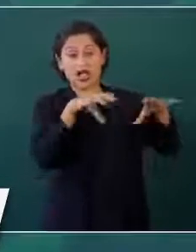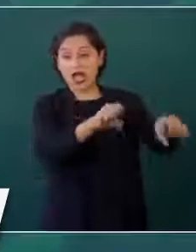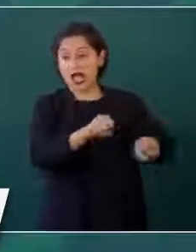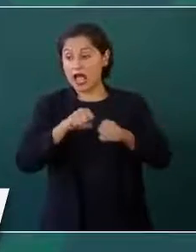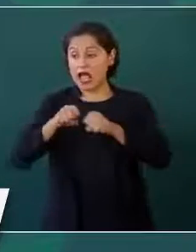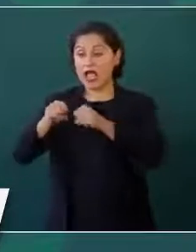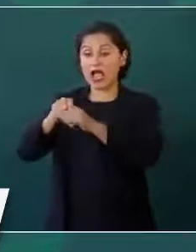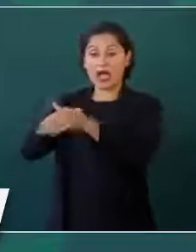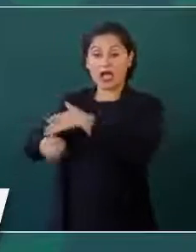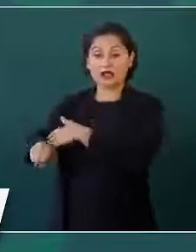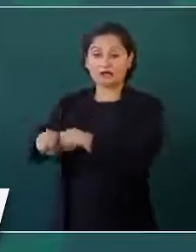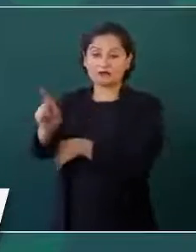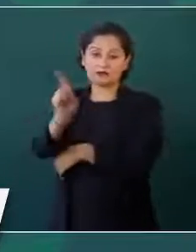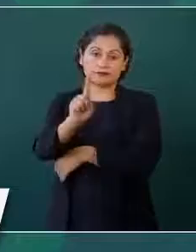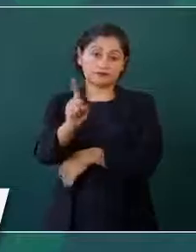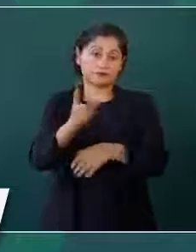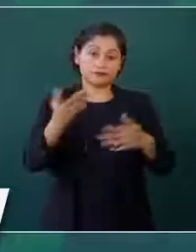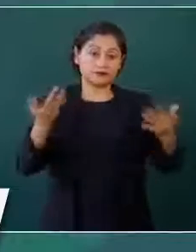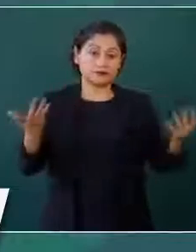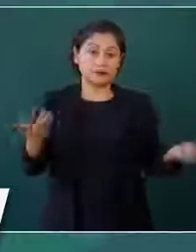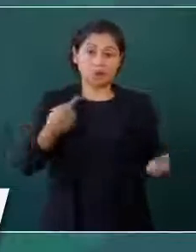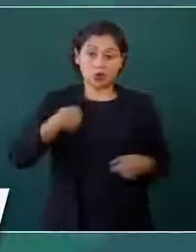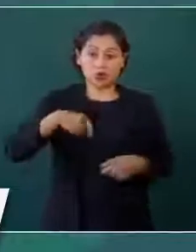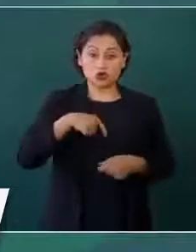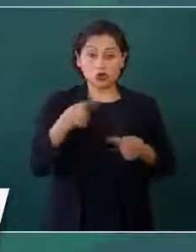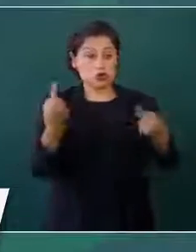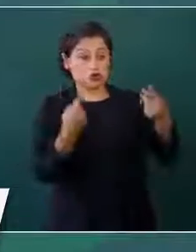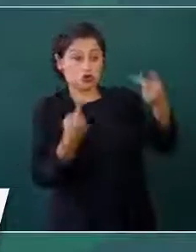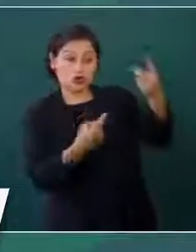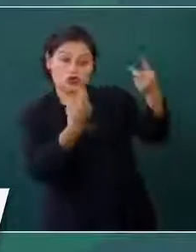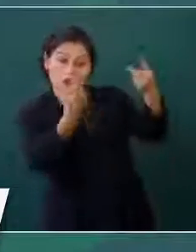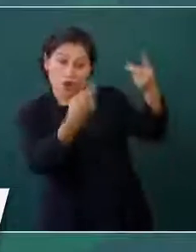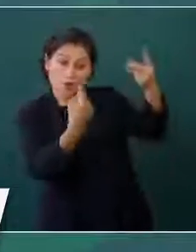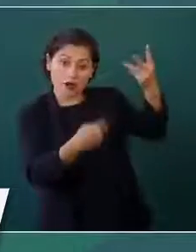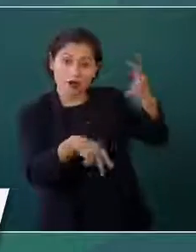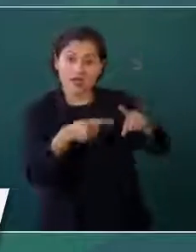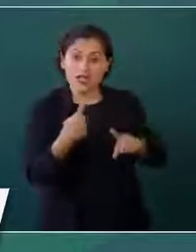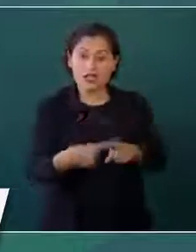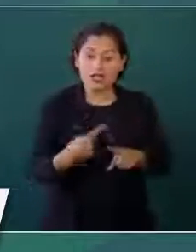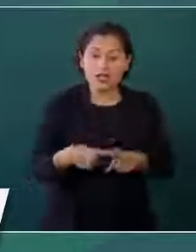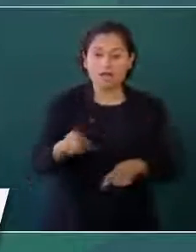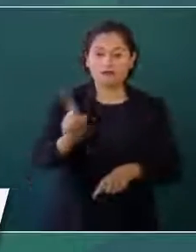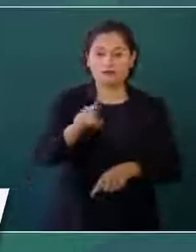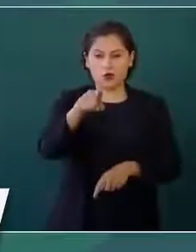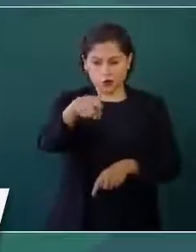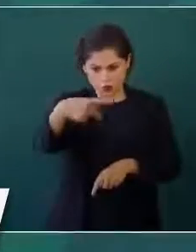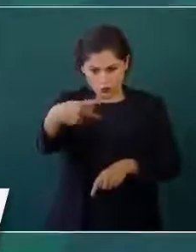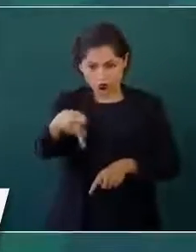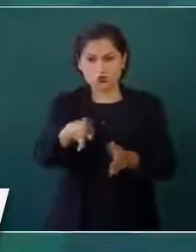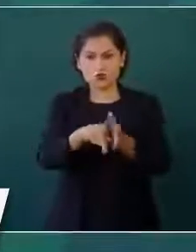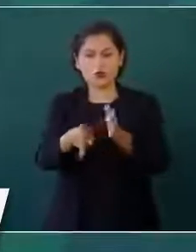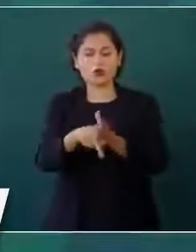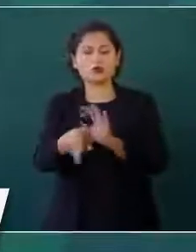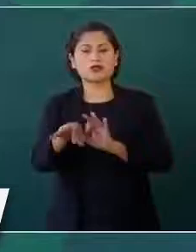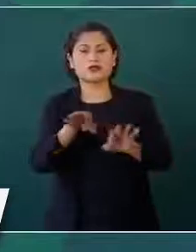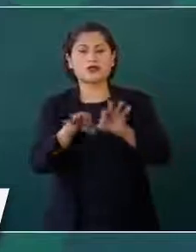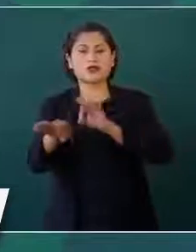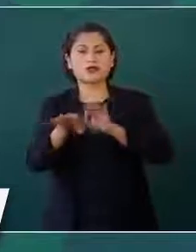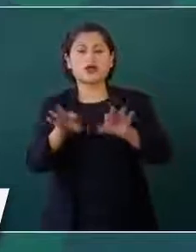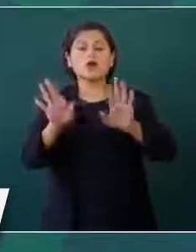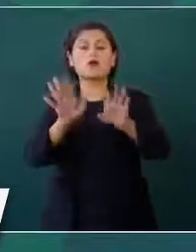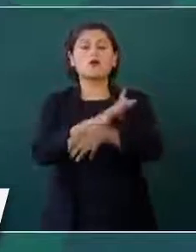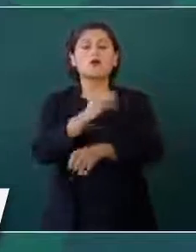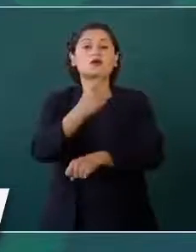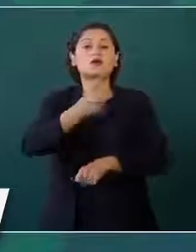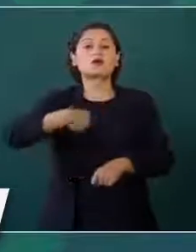corresponde a ustedes investigar quiénes son, porque nosotros tomamos la decisión de no,